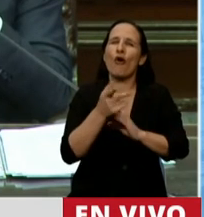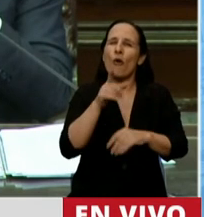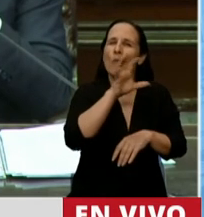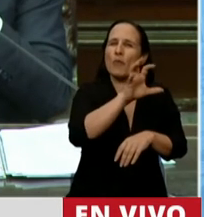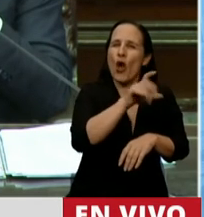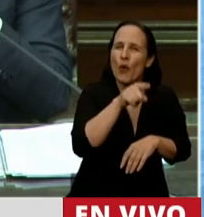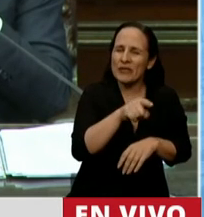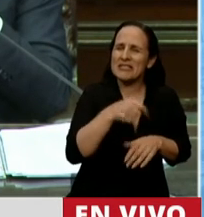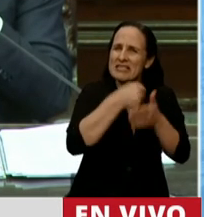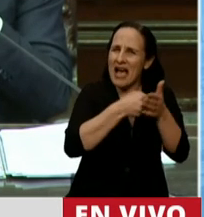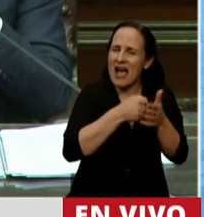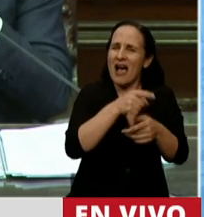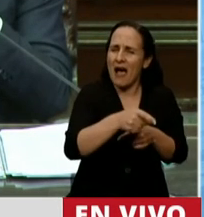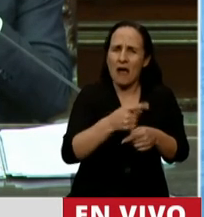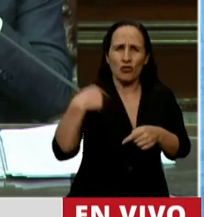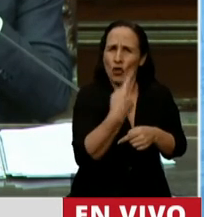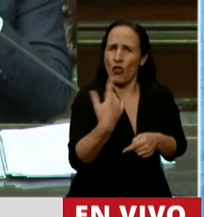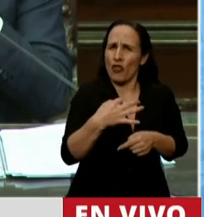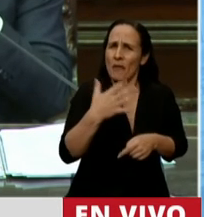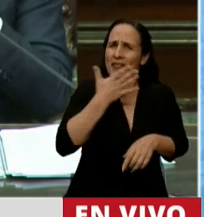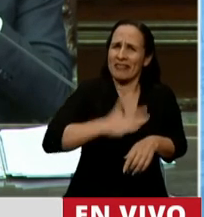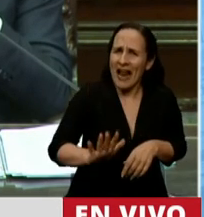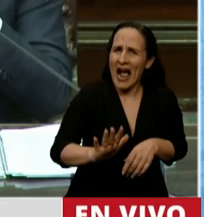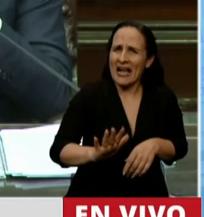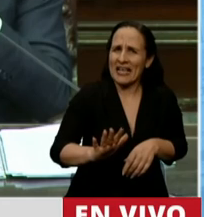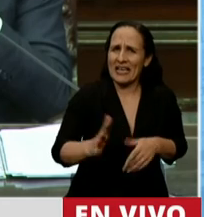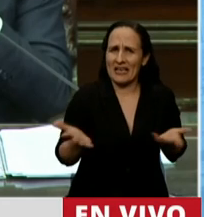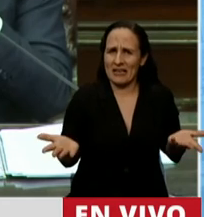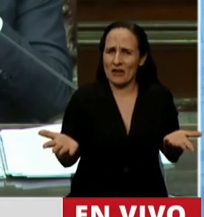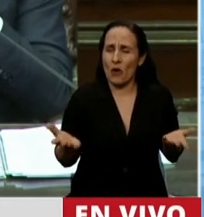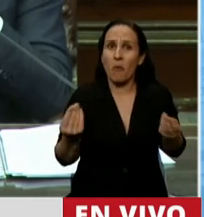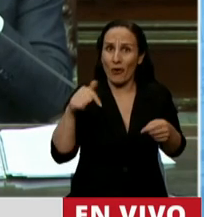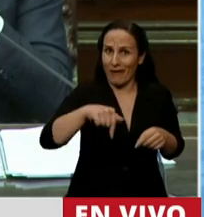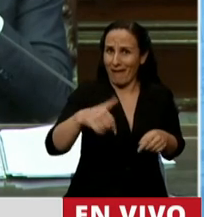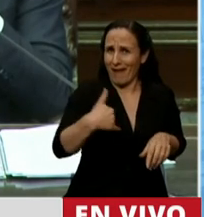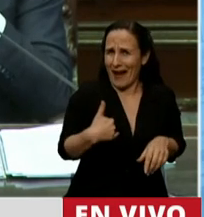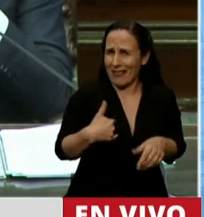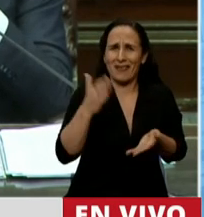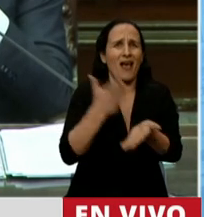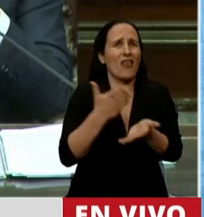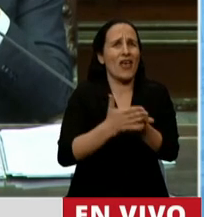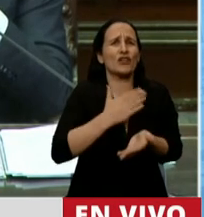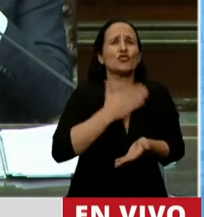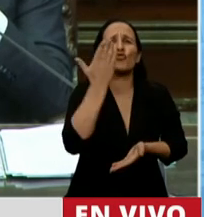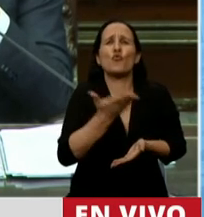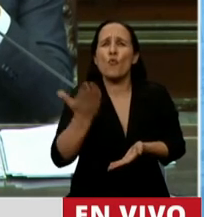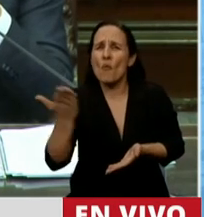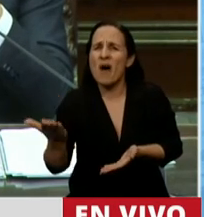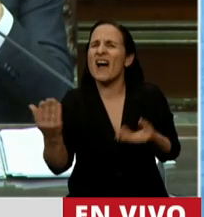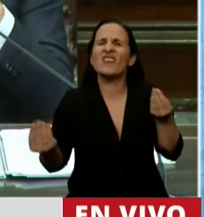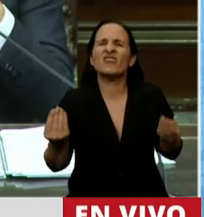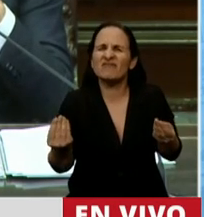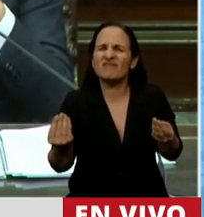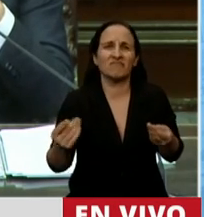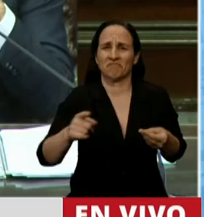provincia. Estemos tranquilos, estemos tranquilas. En este país, los derechos humanos son patrimonio de